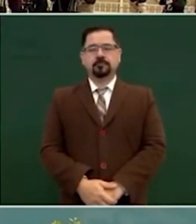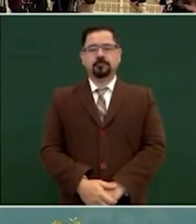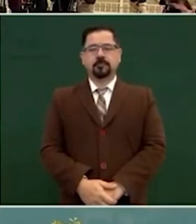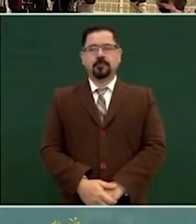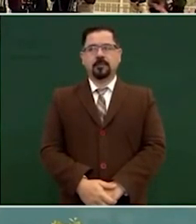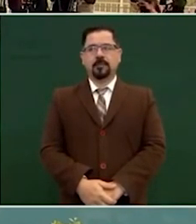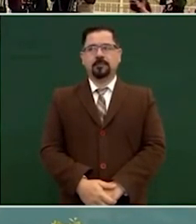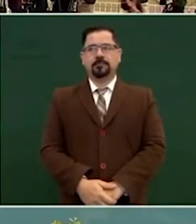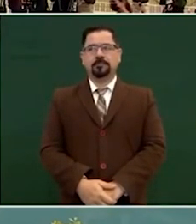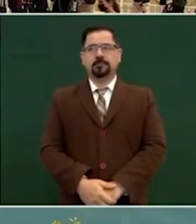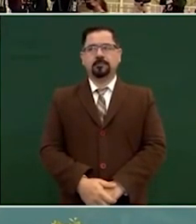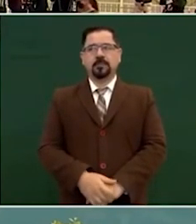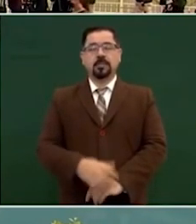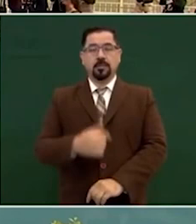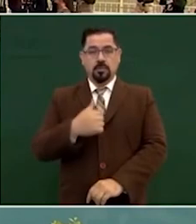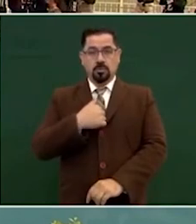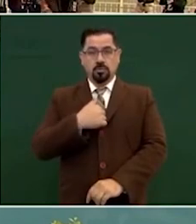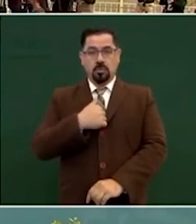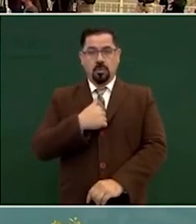y lo hago